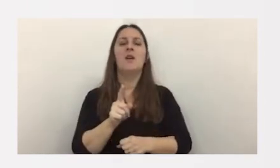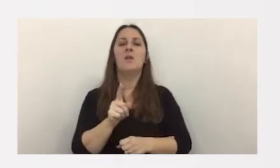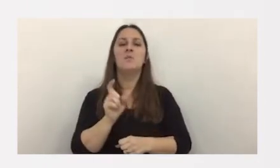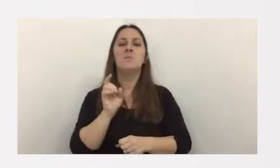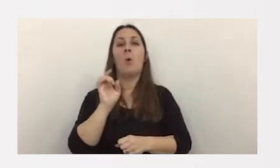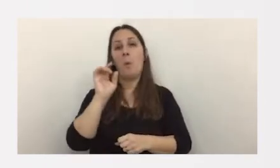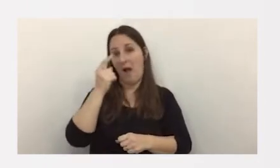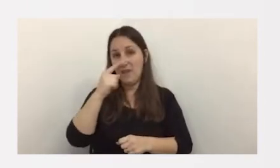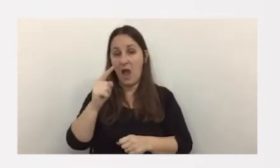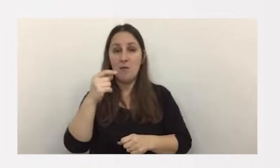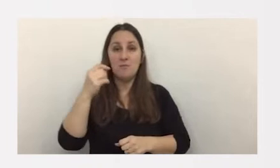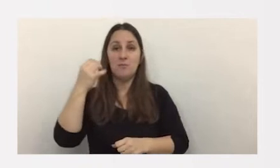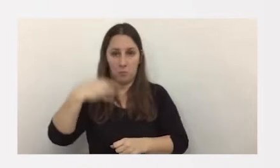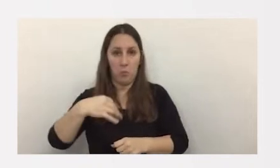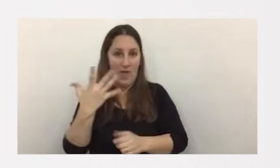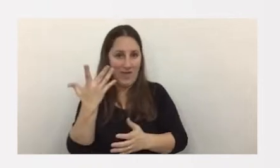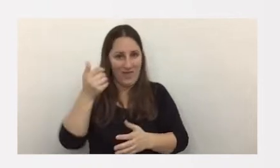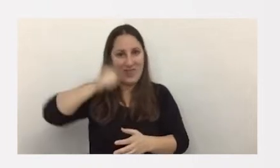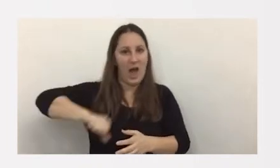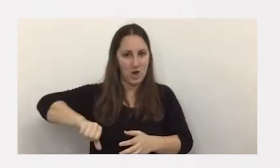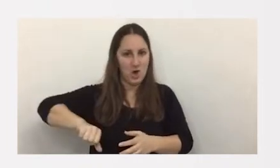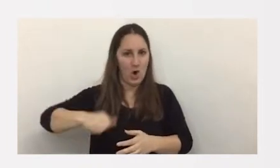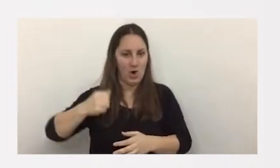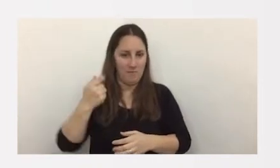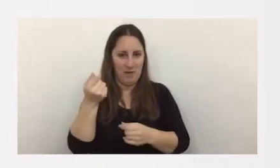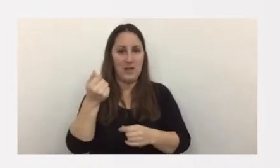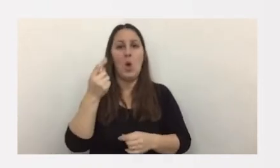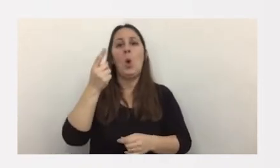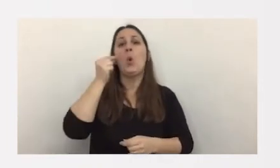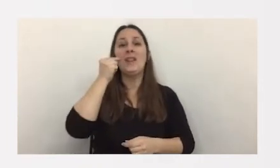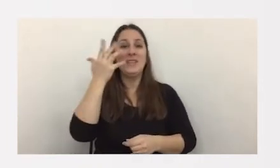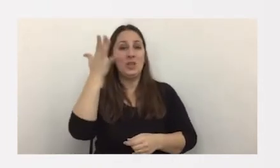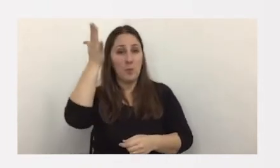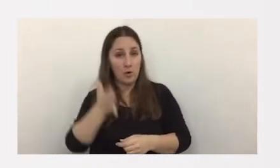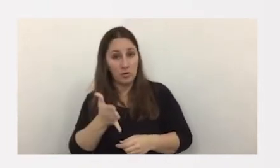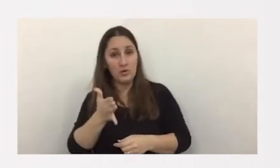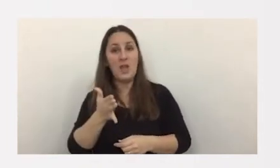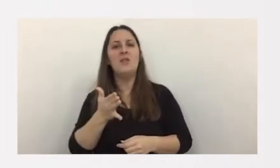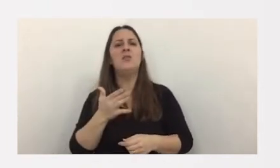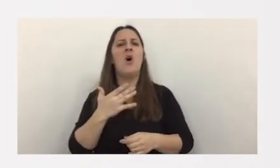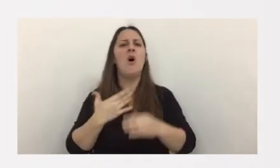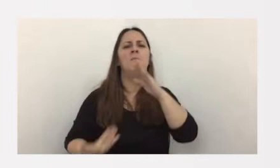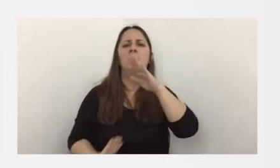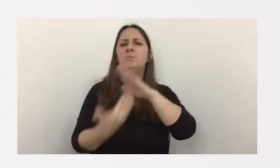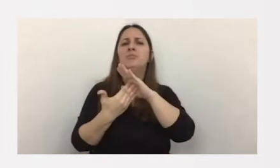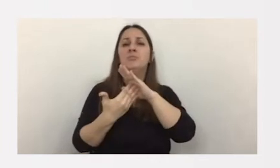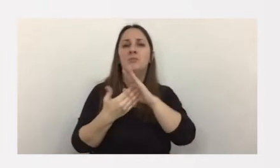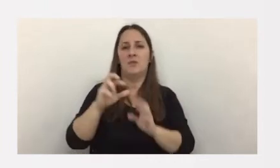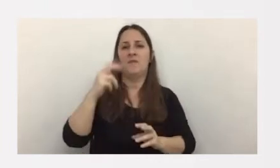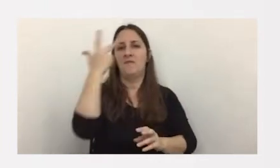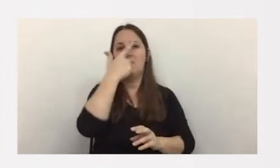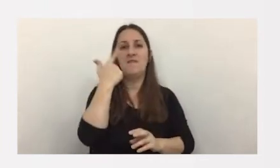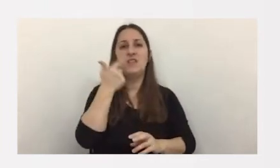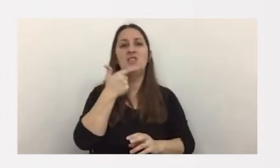un puerto es decir que tuvieron un dolo o un daño económico en el 45% de los casos la locomotora del tren era un phishing que